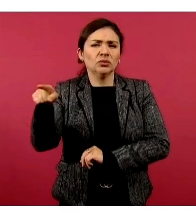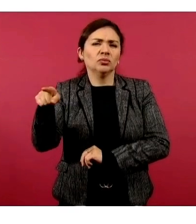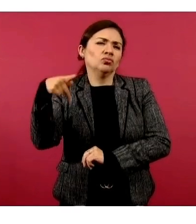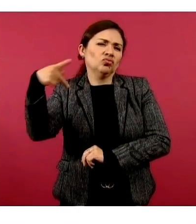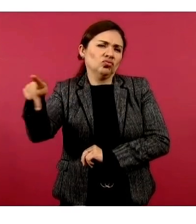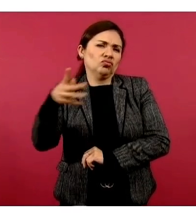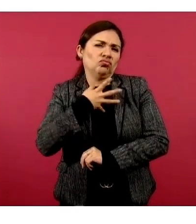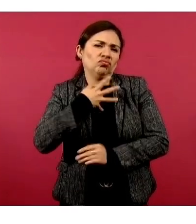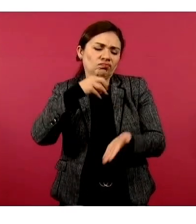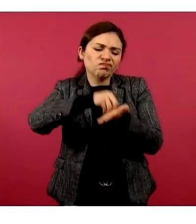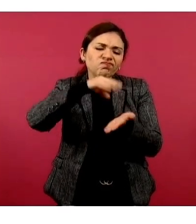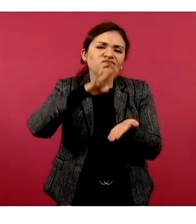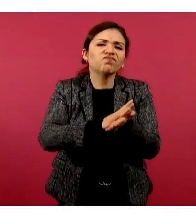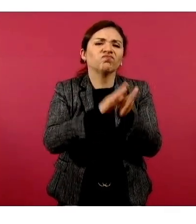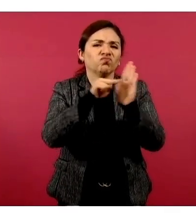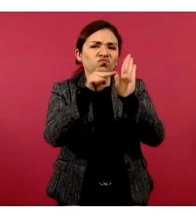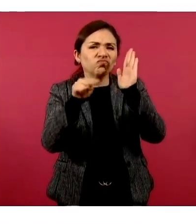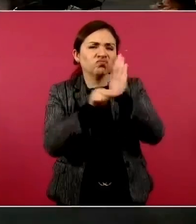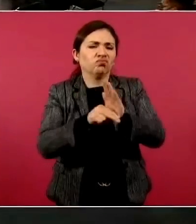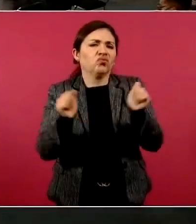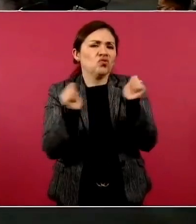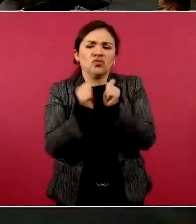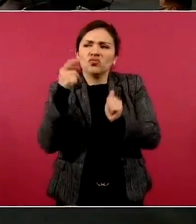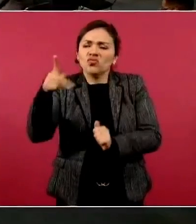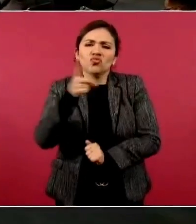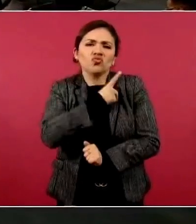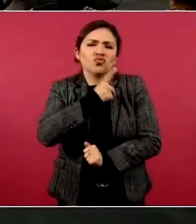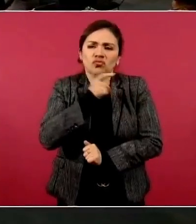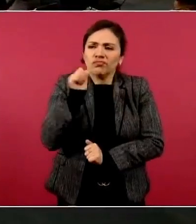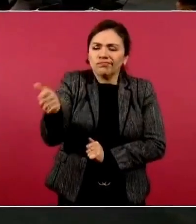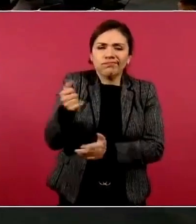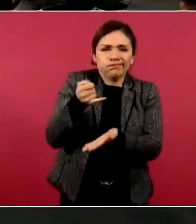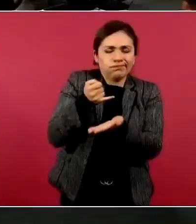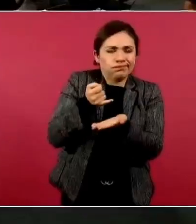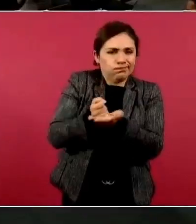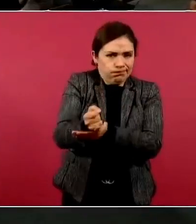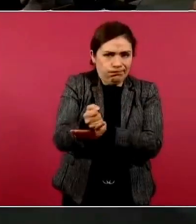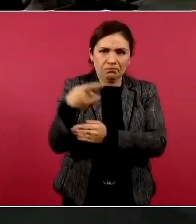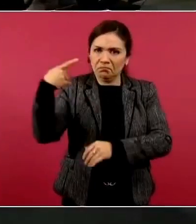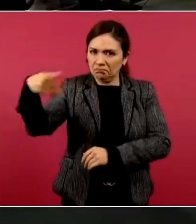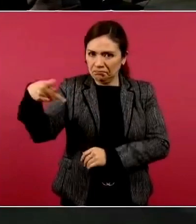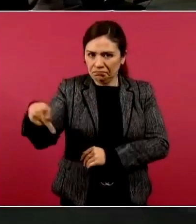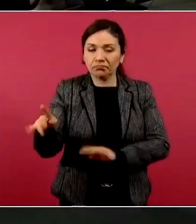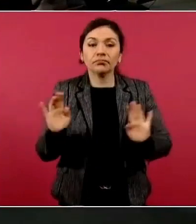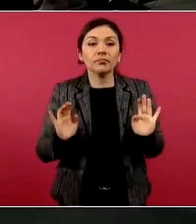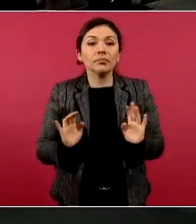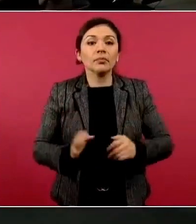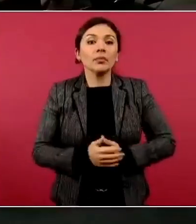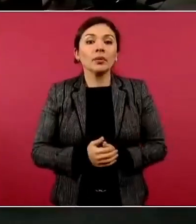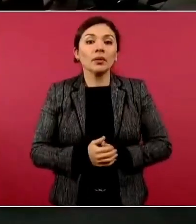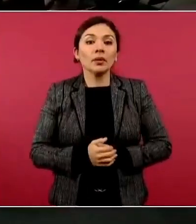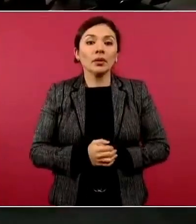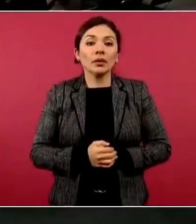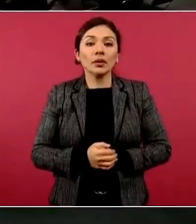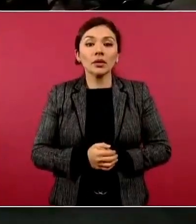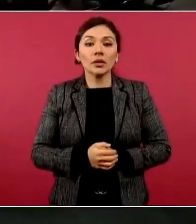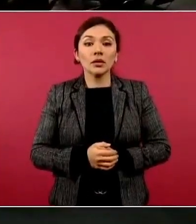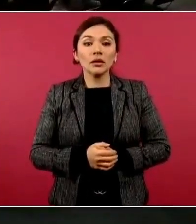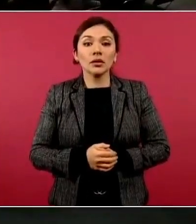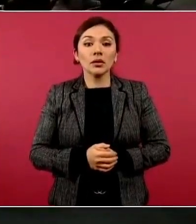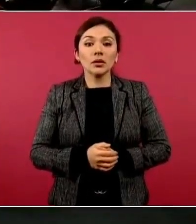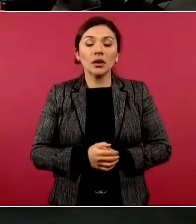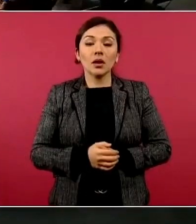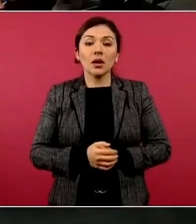con autonomía y